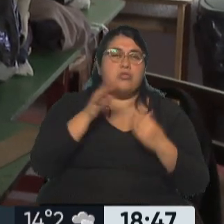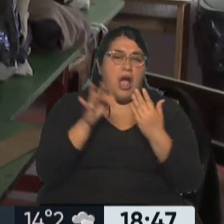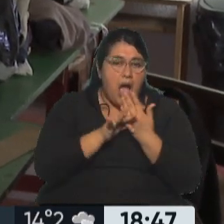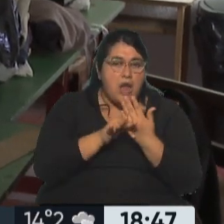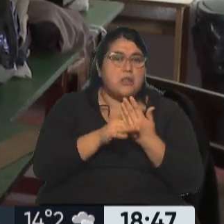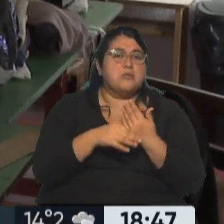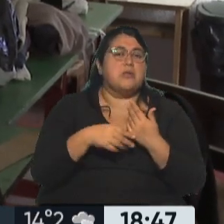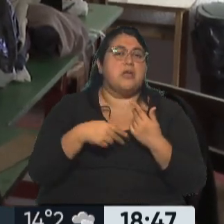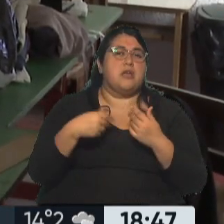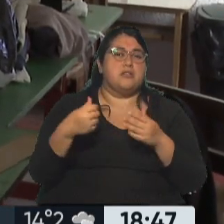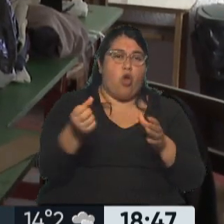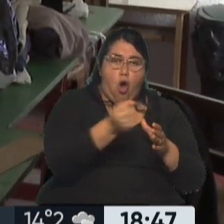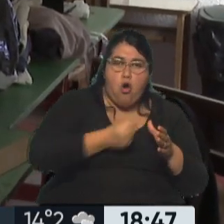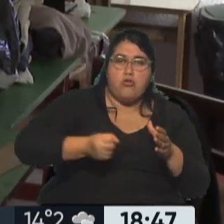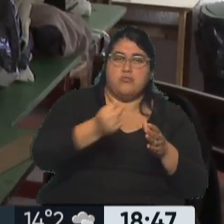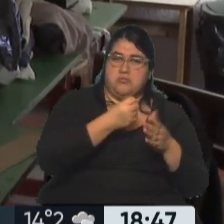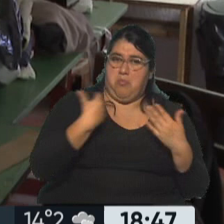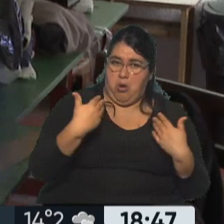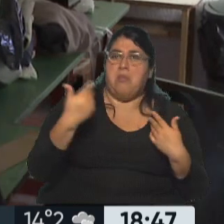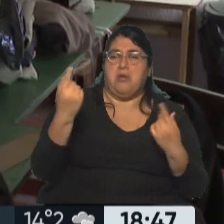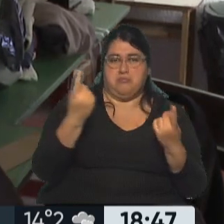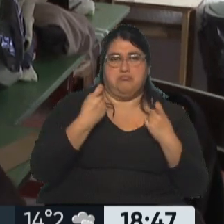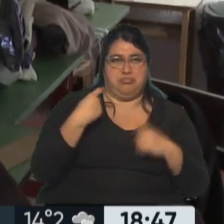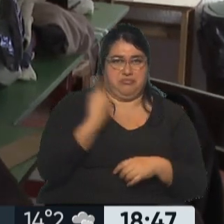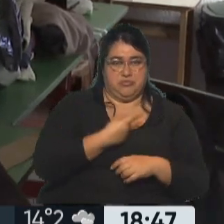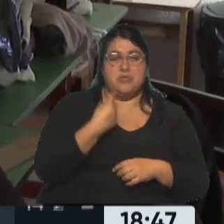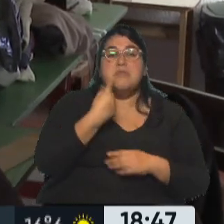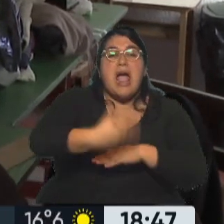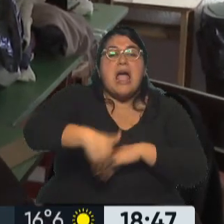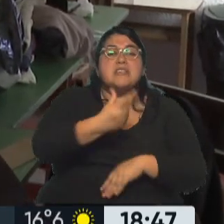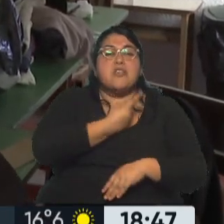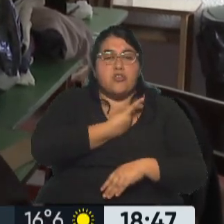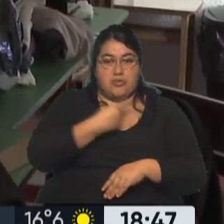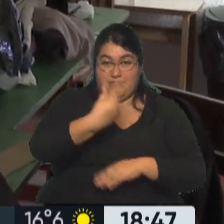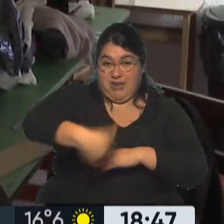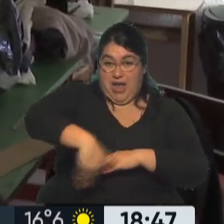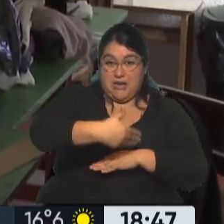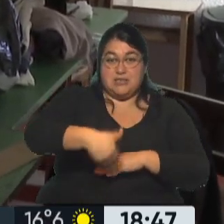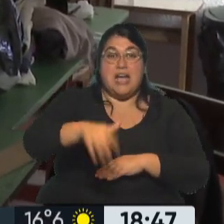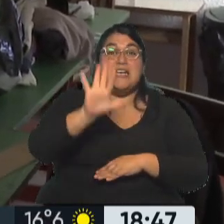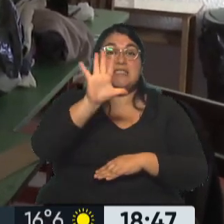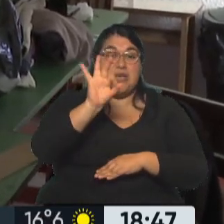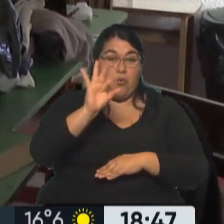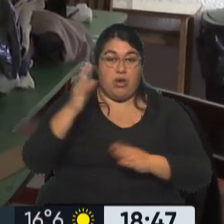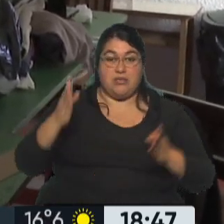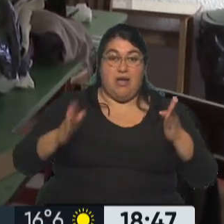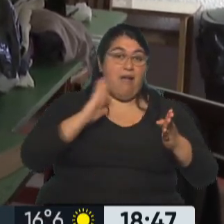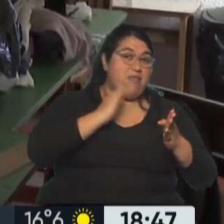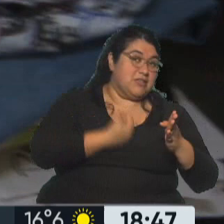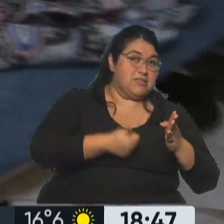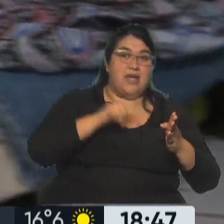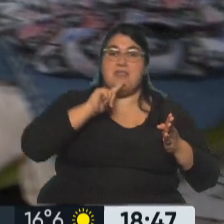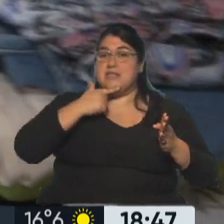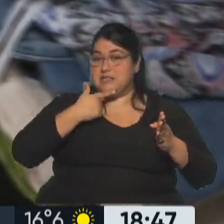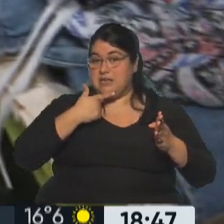poder cubrir en las ollas, también es lo que más se está necesitando. Decime de la dirección exacta. Bien, acá estamos en calle 50, entre 16 y 17,